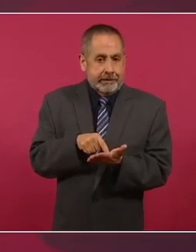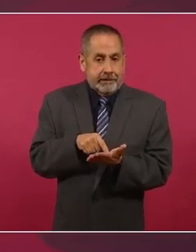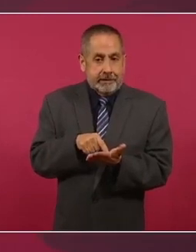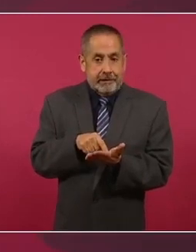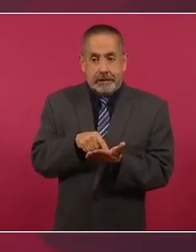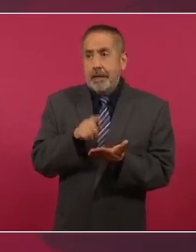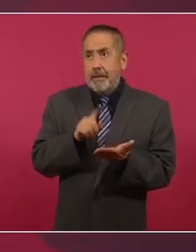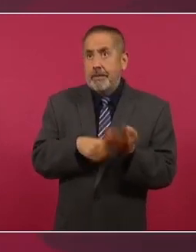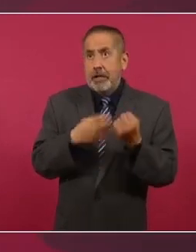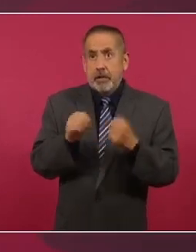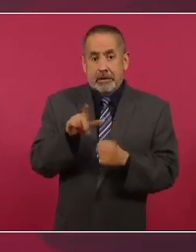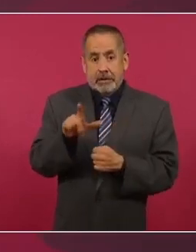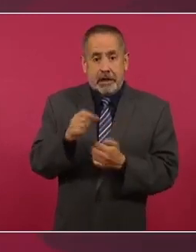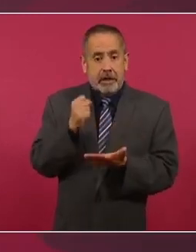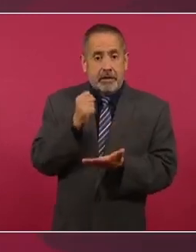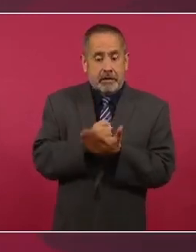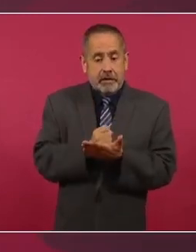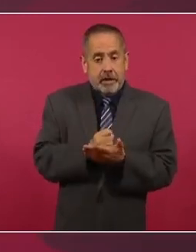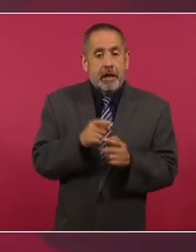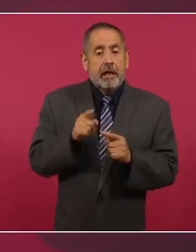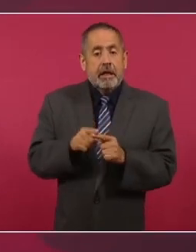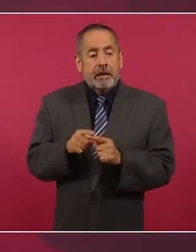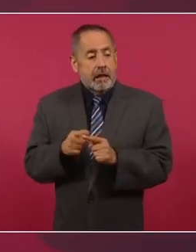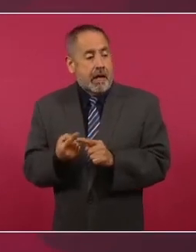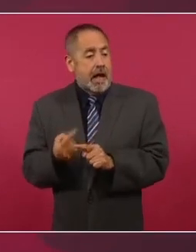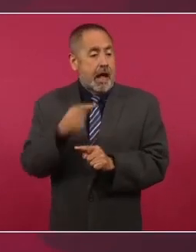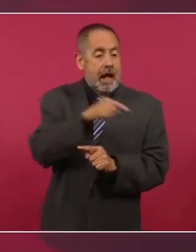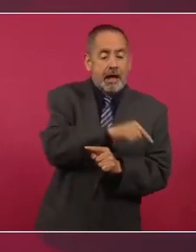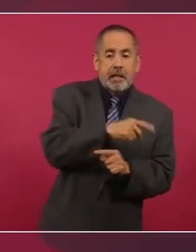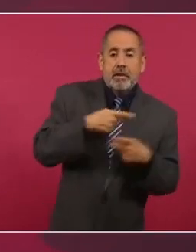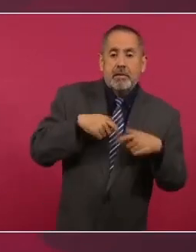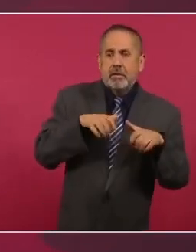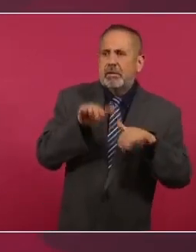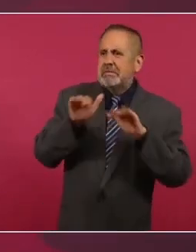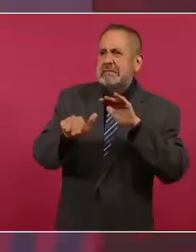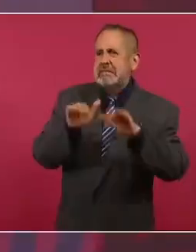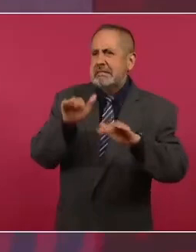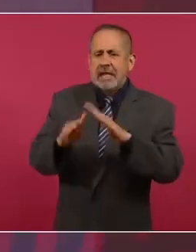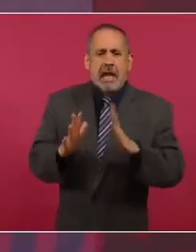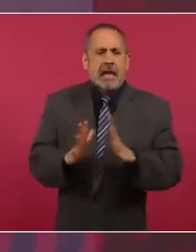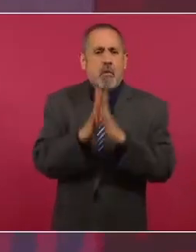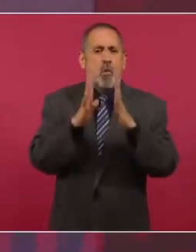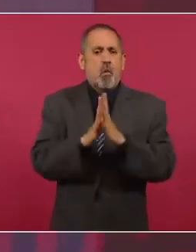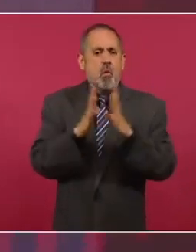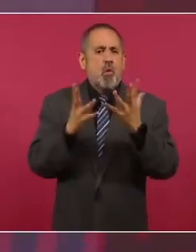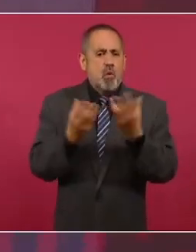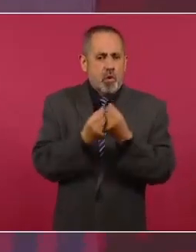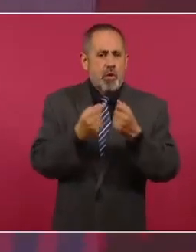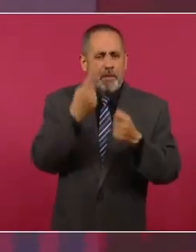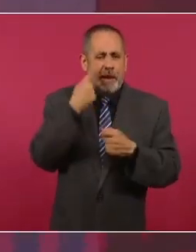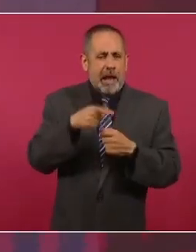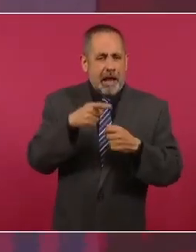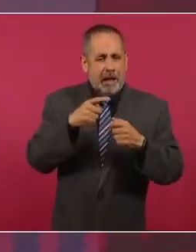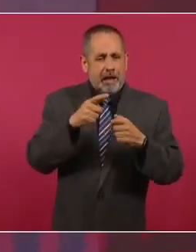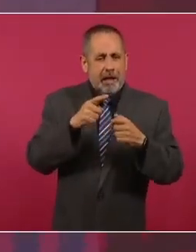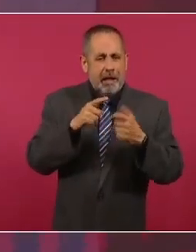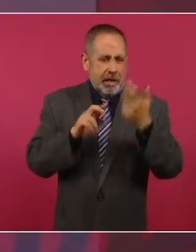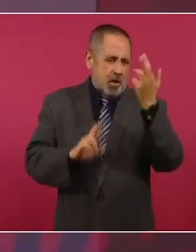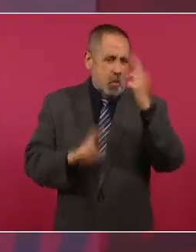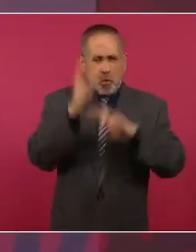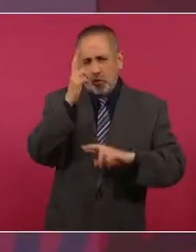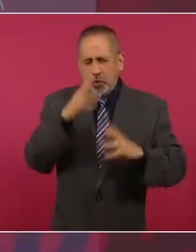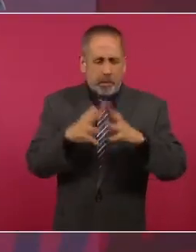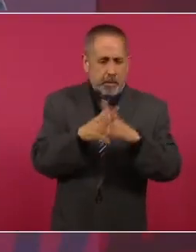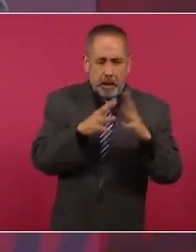respuesta a las demandas del pueblo que participó en la